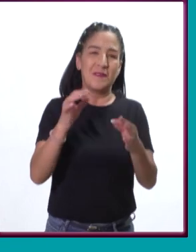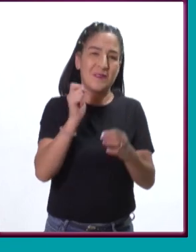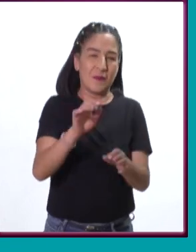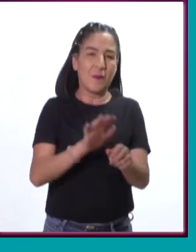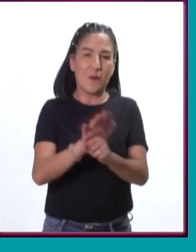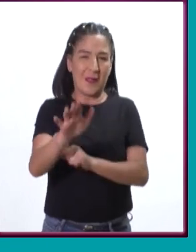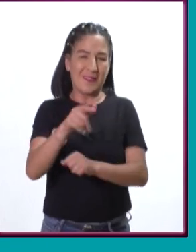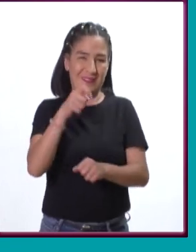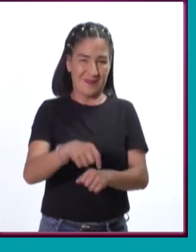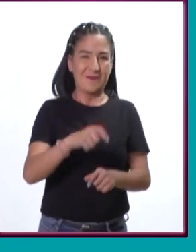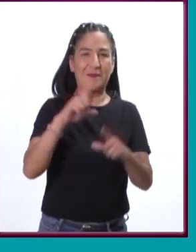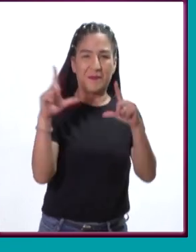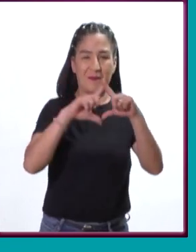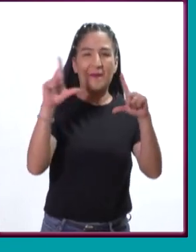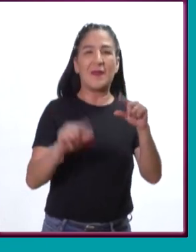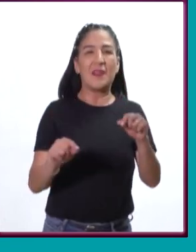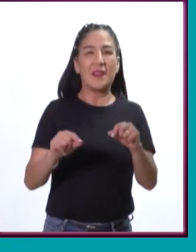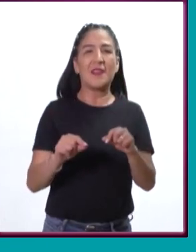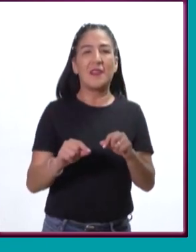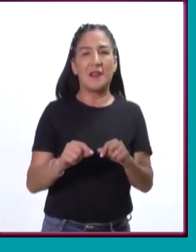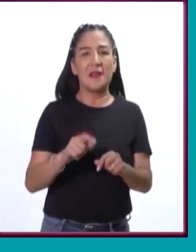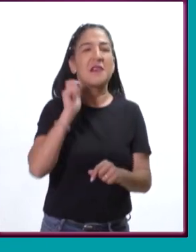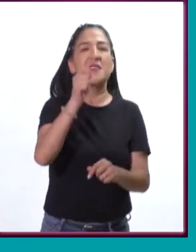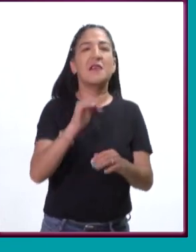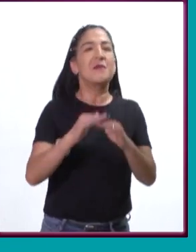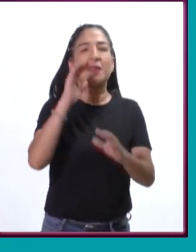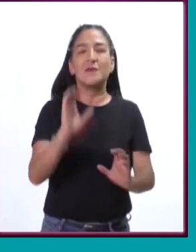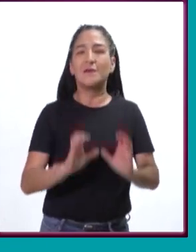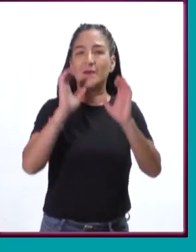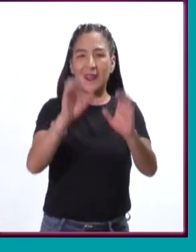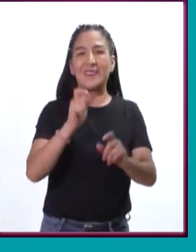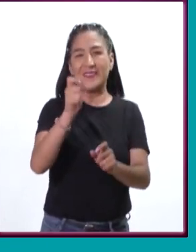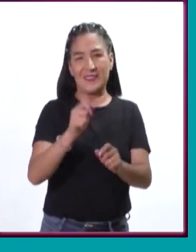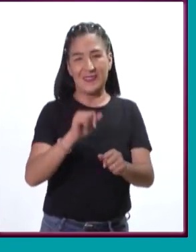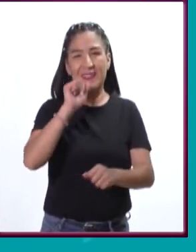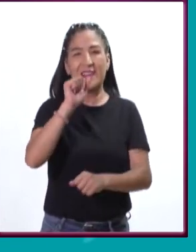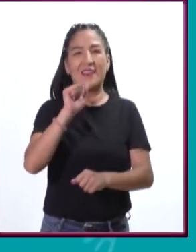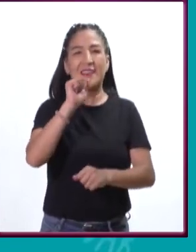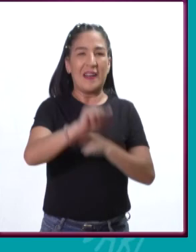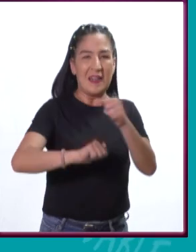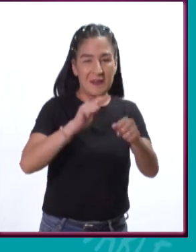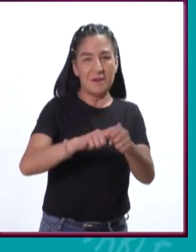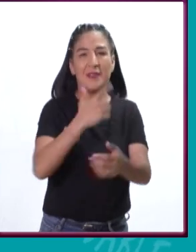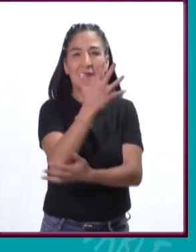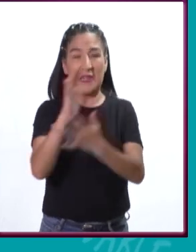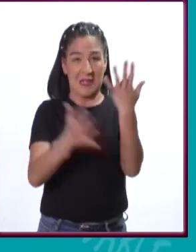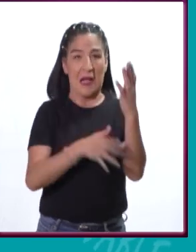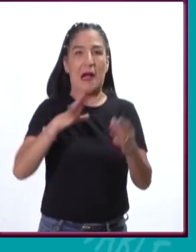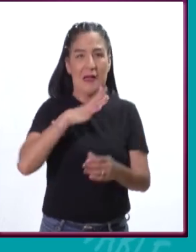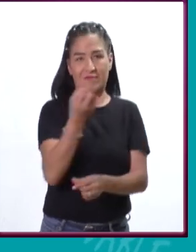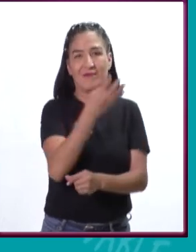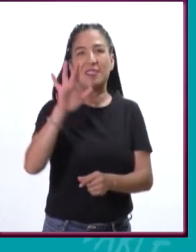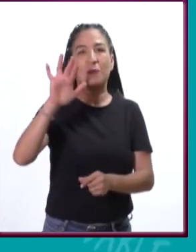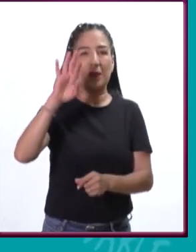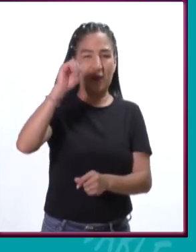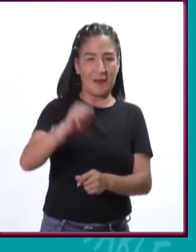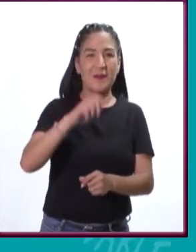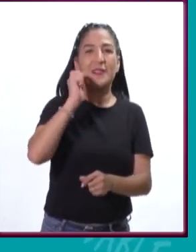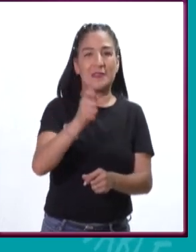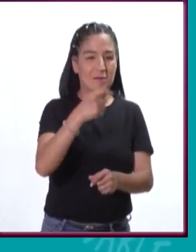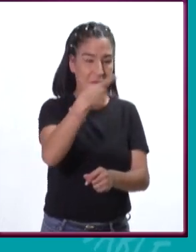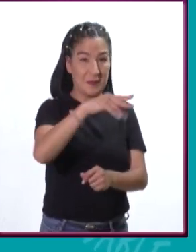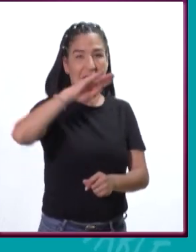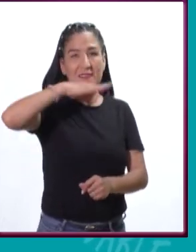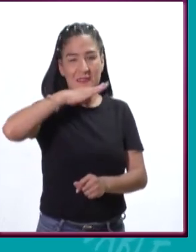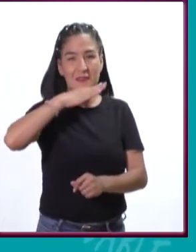¿qué le parece el esfuerzo comunitario? Le voy a dar uno otra vez, enormemente fundamental